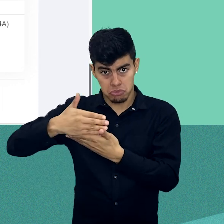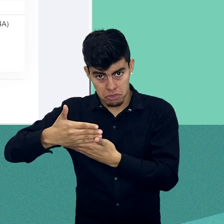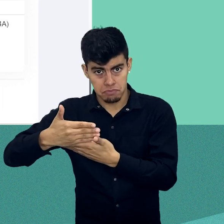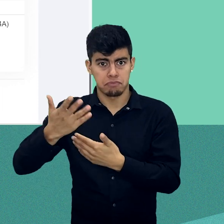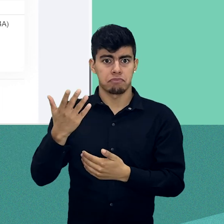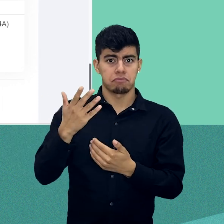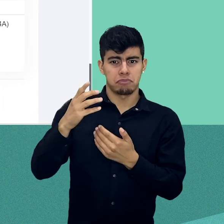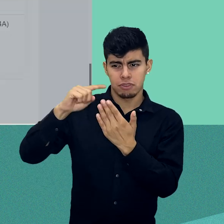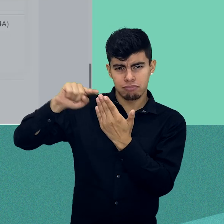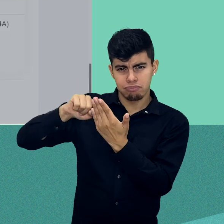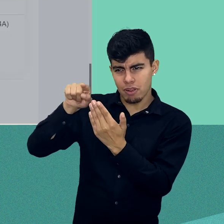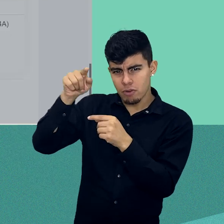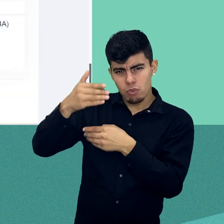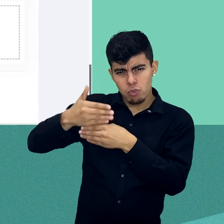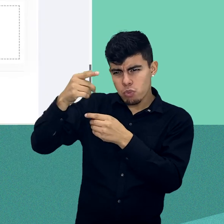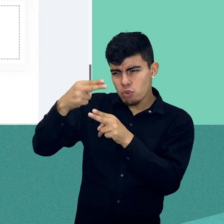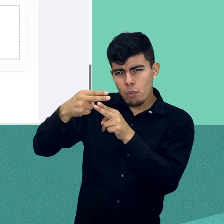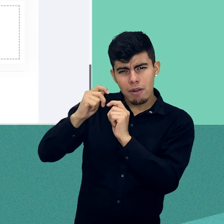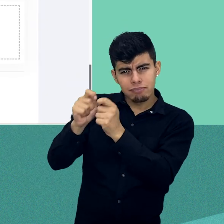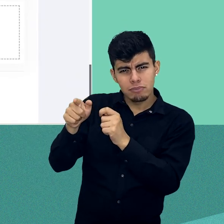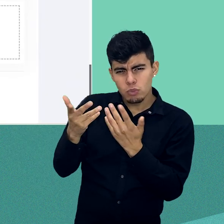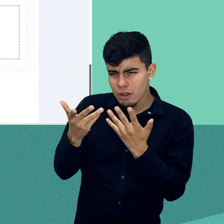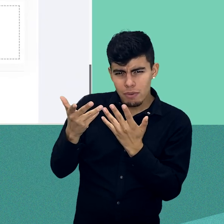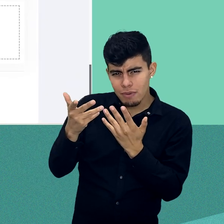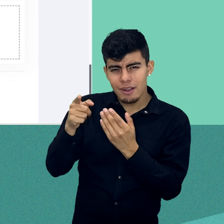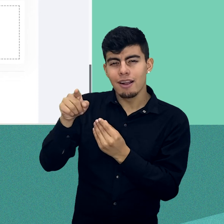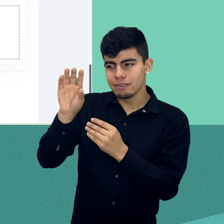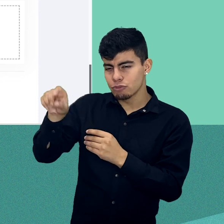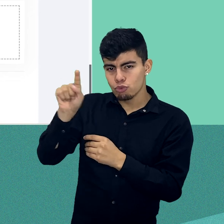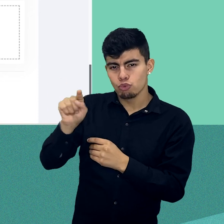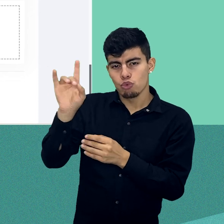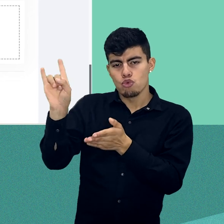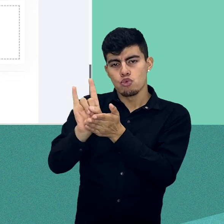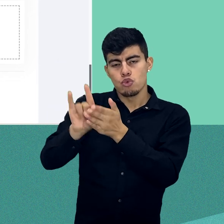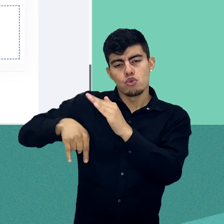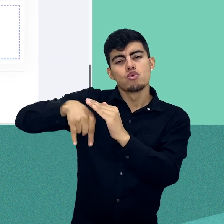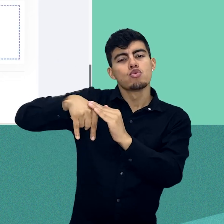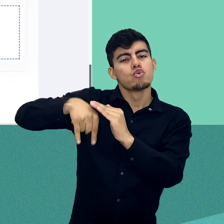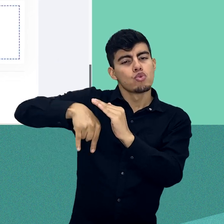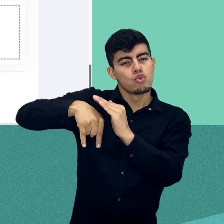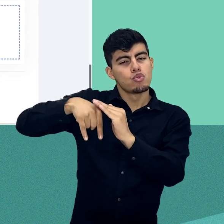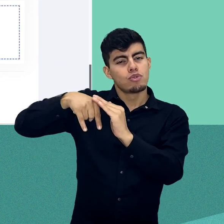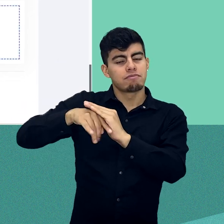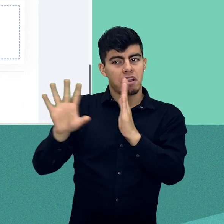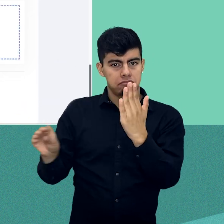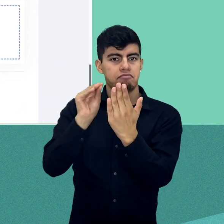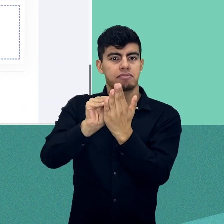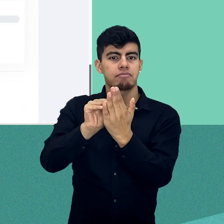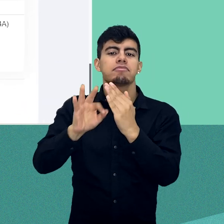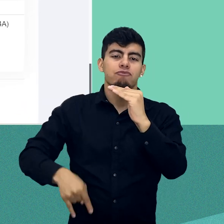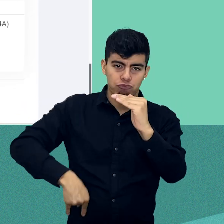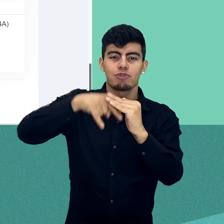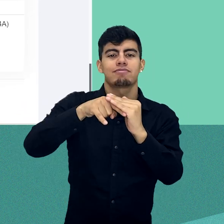arrastrar el archivo de audio seleccionado sobre nuestro computador y luego soltándolo en el cuadro, Arrastrar y soltar